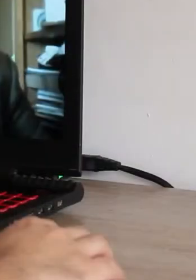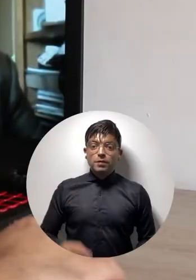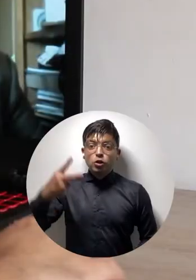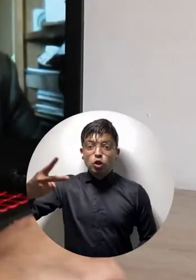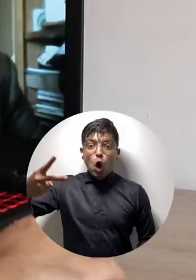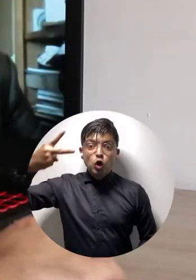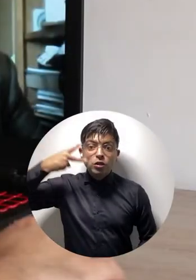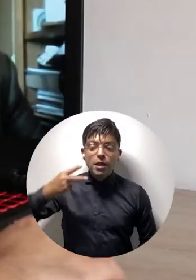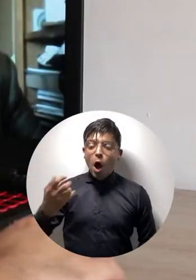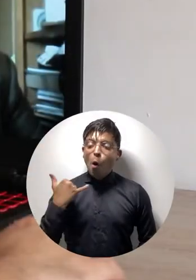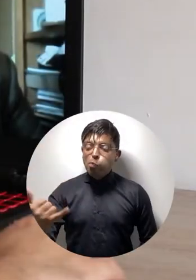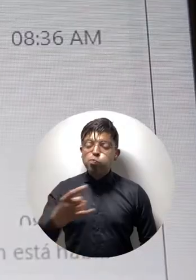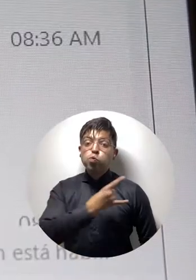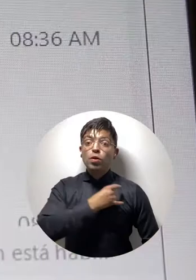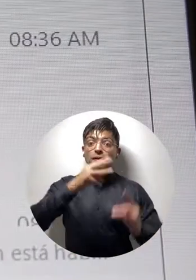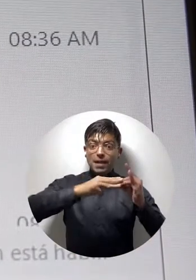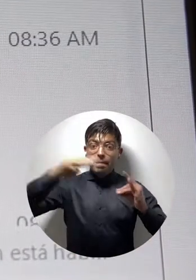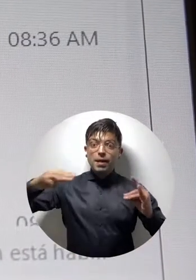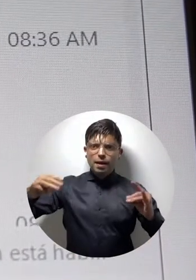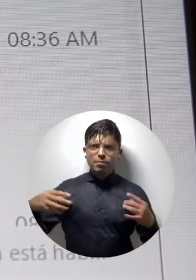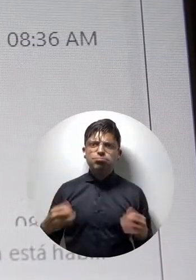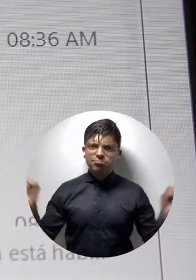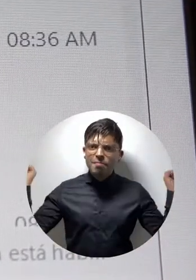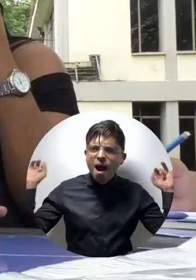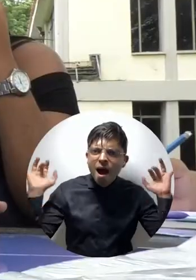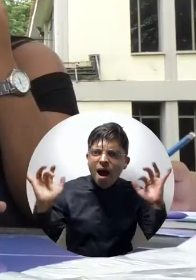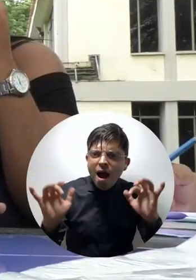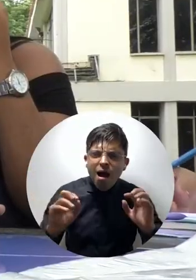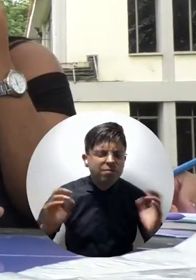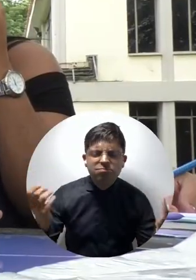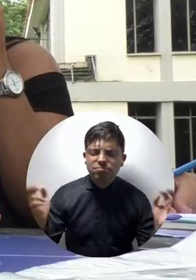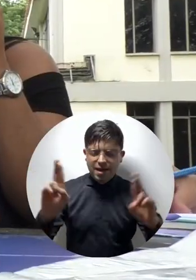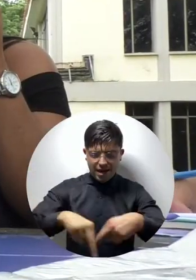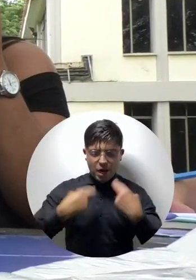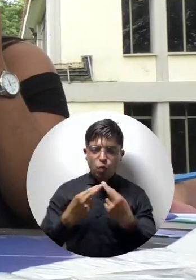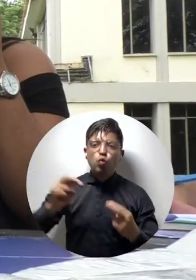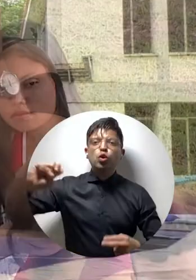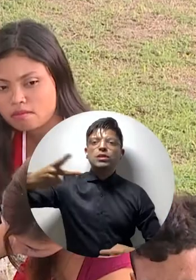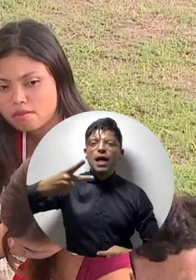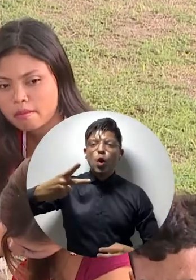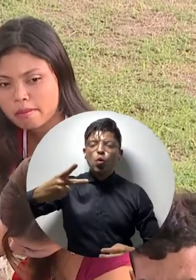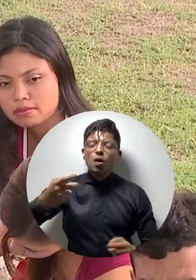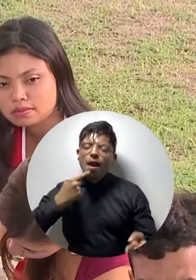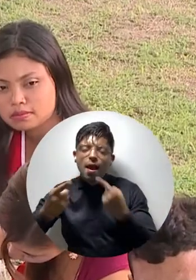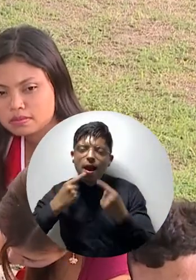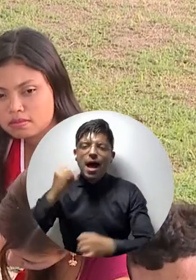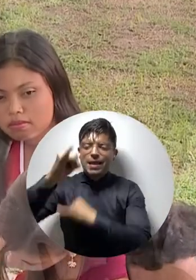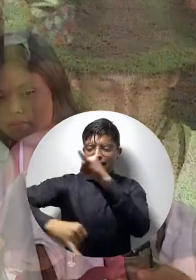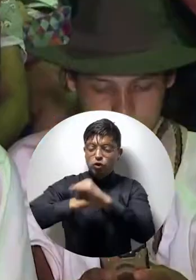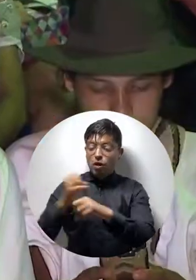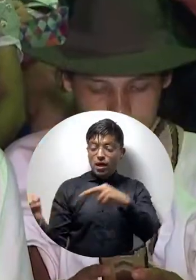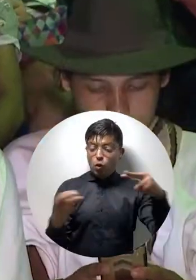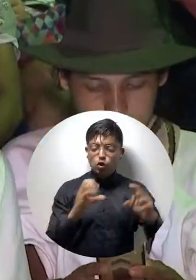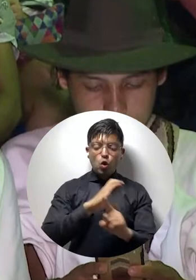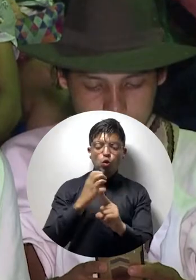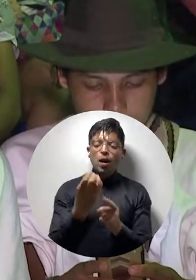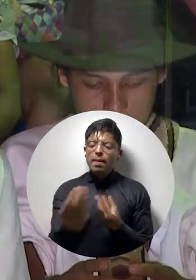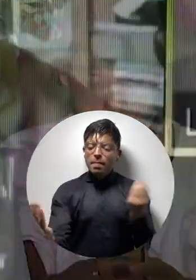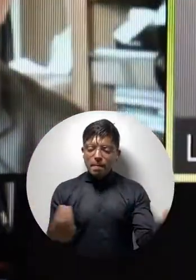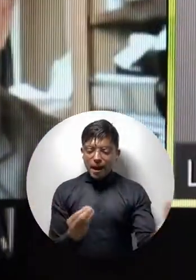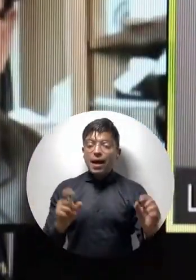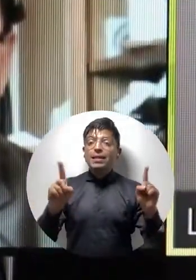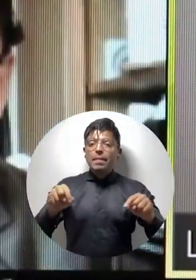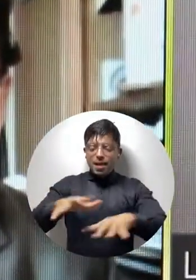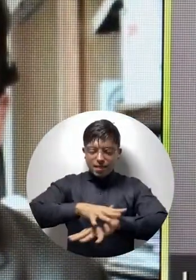Durante dos días, Universidad del Magdalena fue epicentro del segundo coloquio internacional en educación, interculturalidad y territorio,